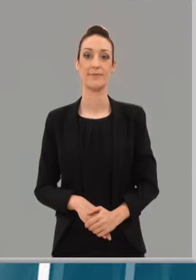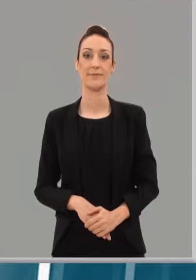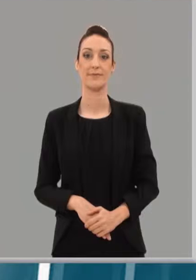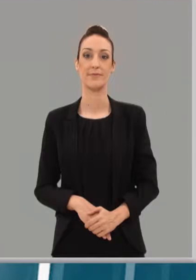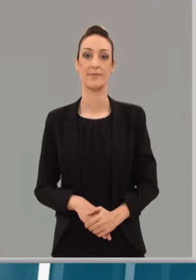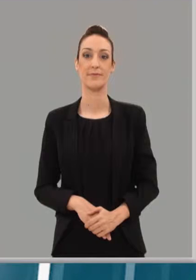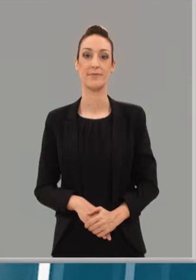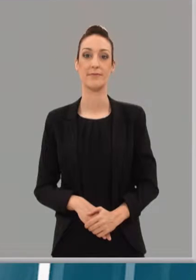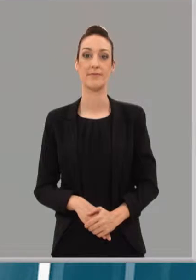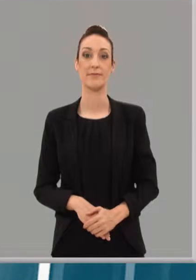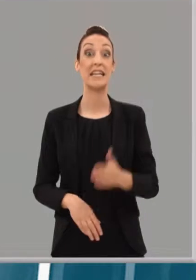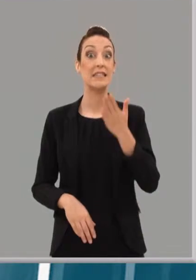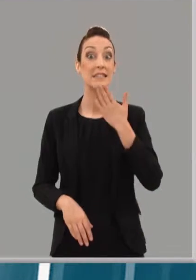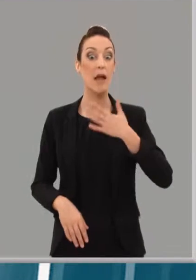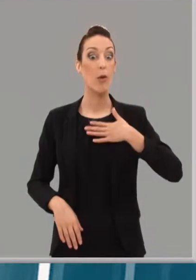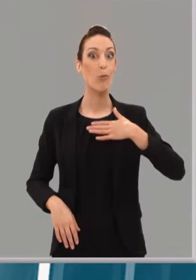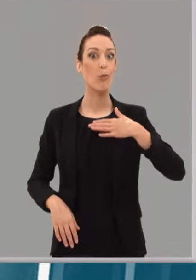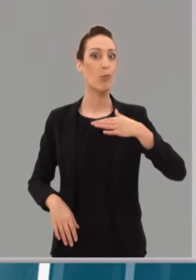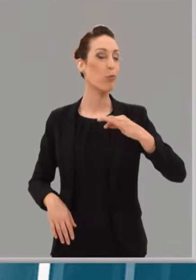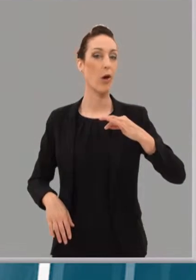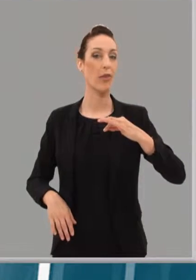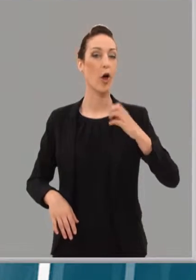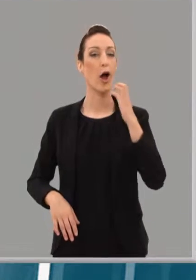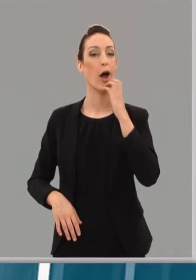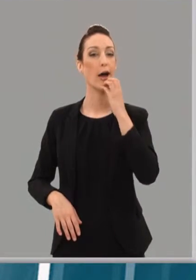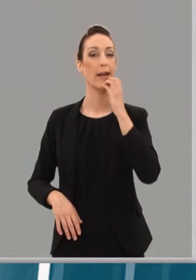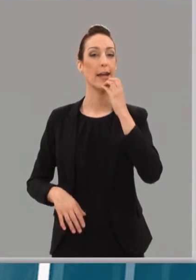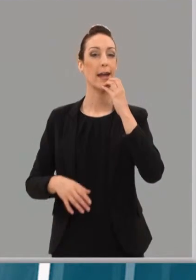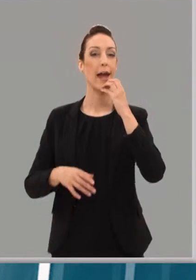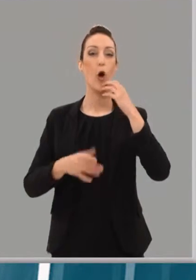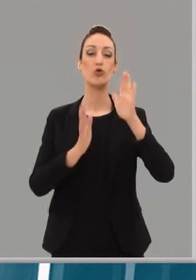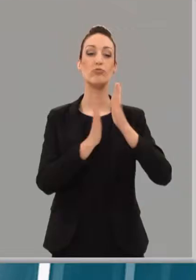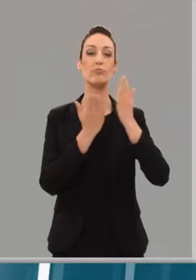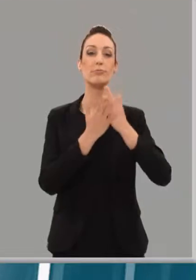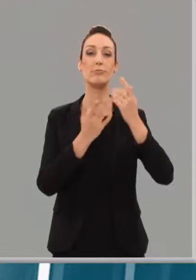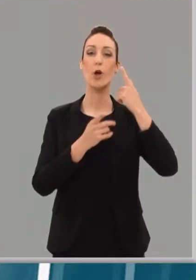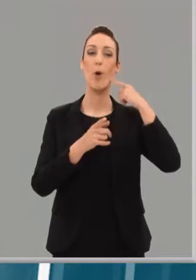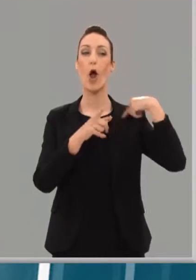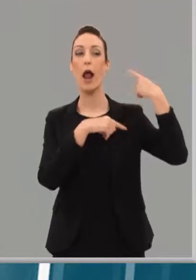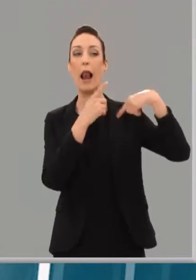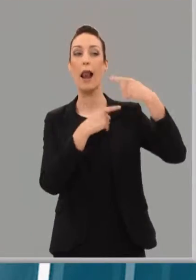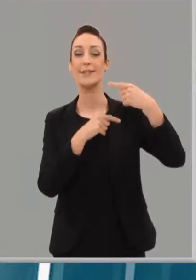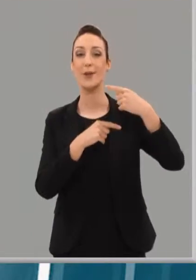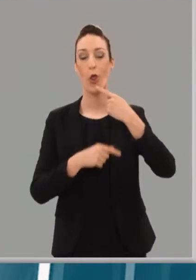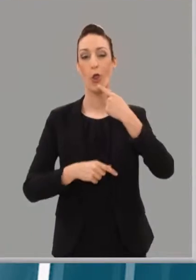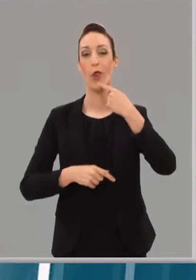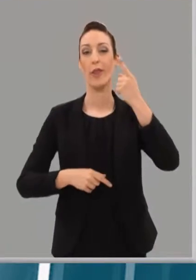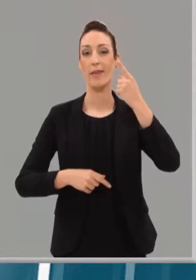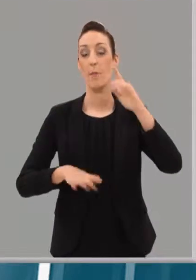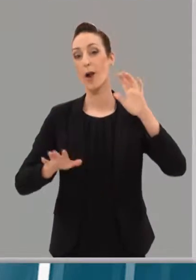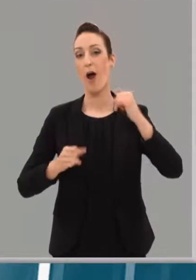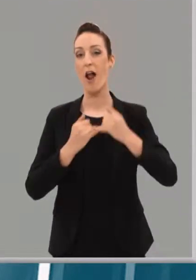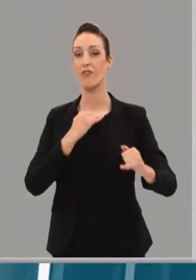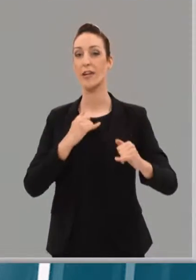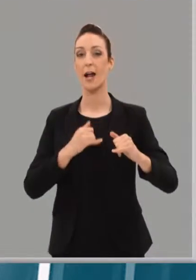Cada vez que puede, cita a los clásicos griegos, pero lo cierto es que su irrupción en política se define mejor a lo Julio César.